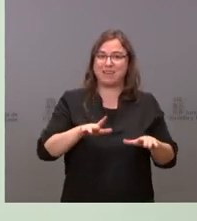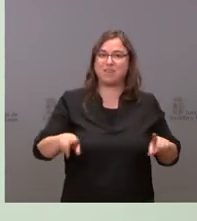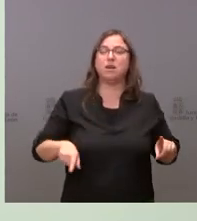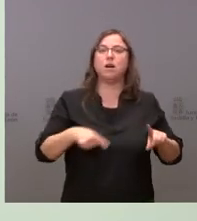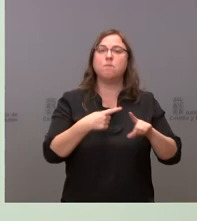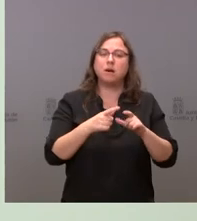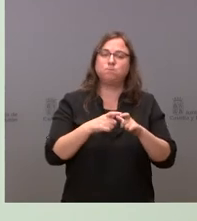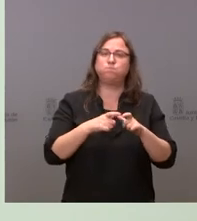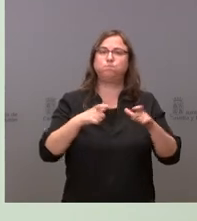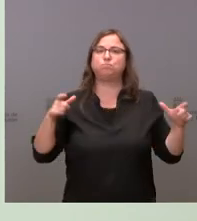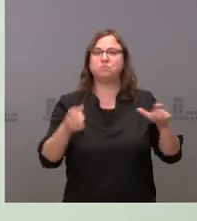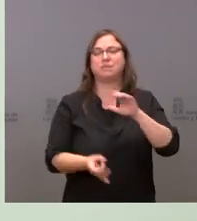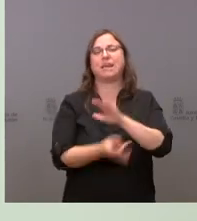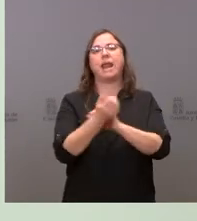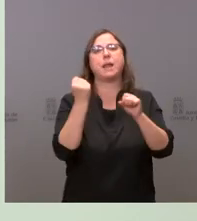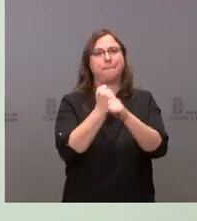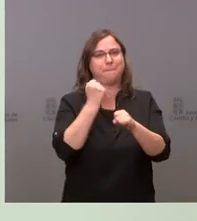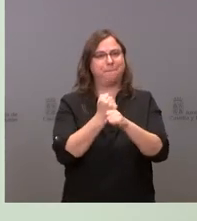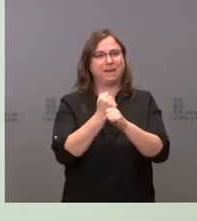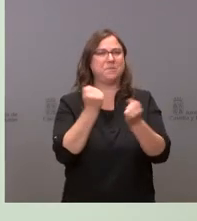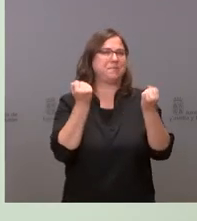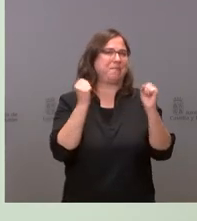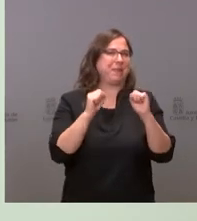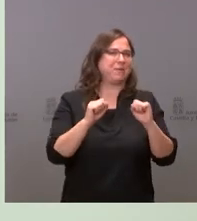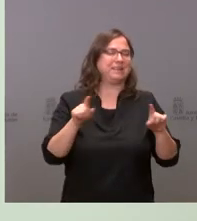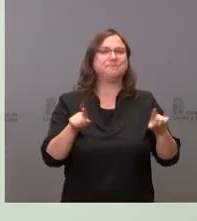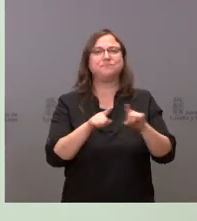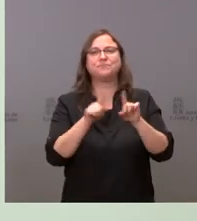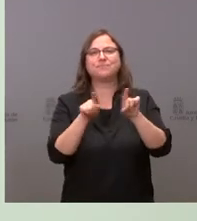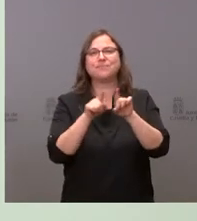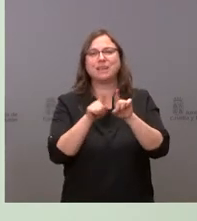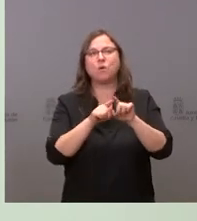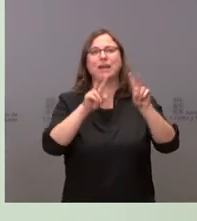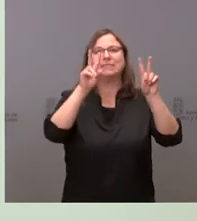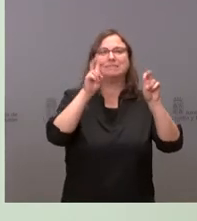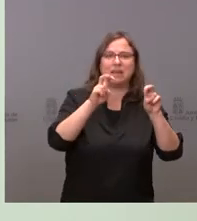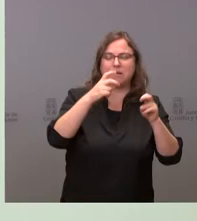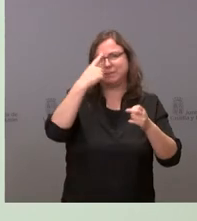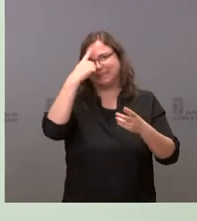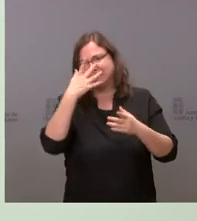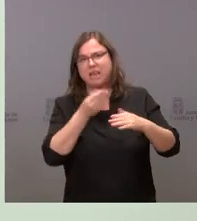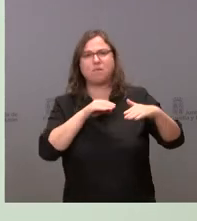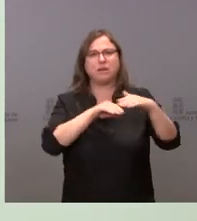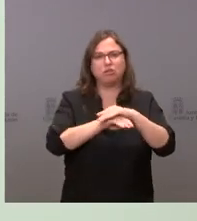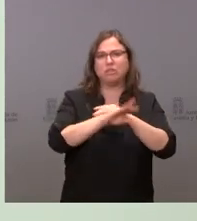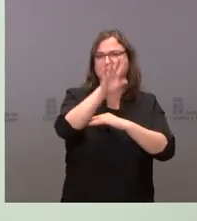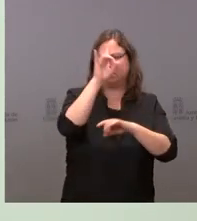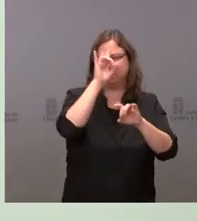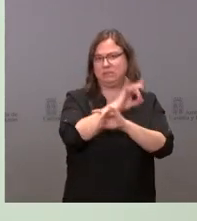crecimiento de empleo más allá de entrar en el PEMA que claro que habrá inversiones y en otros